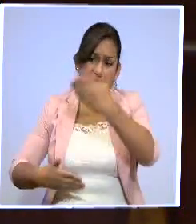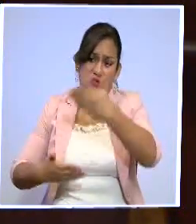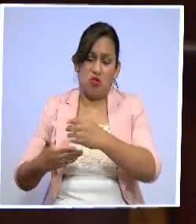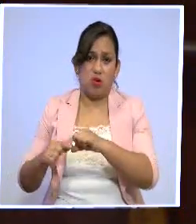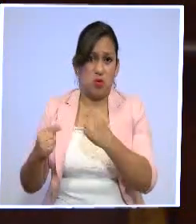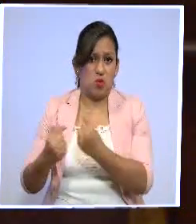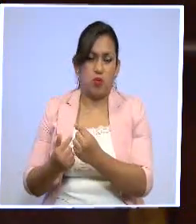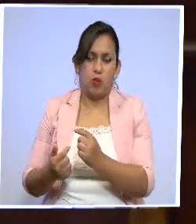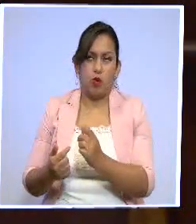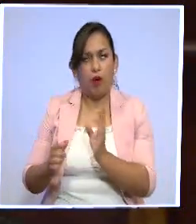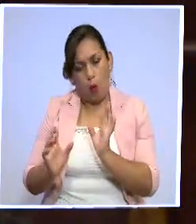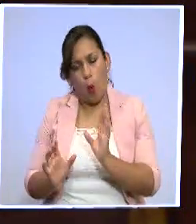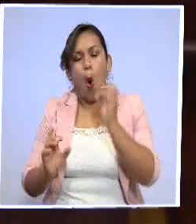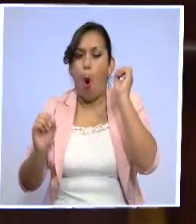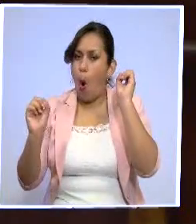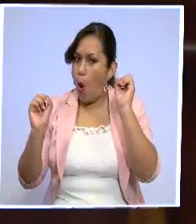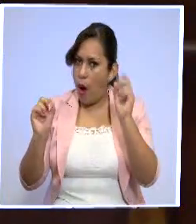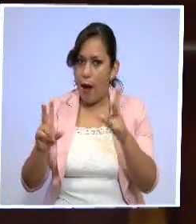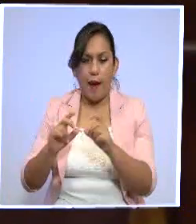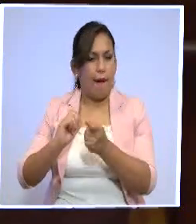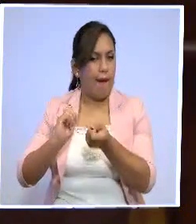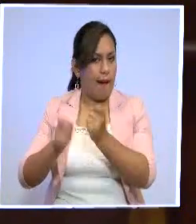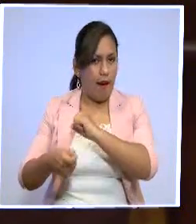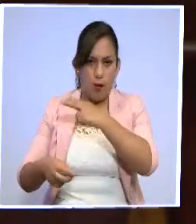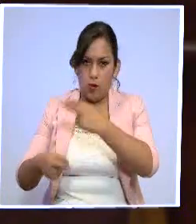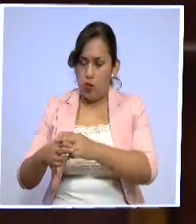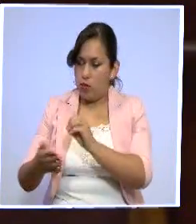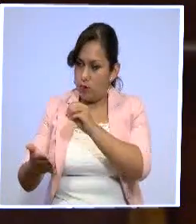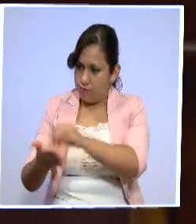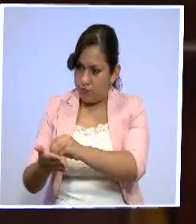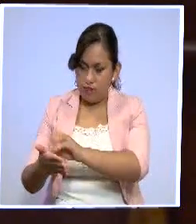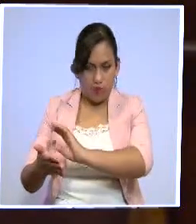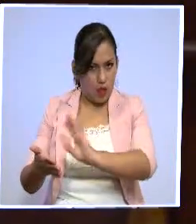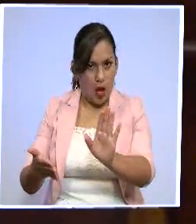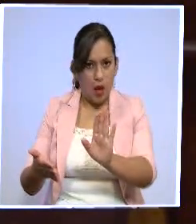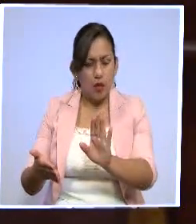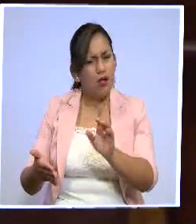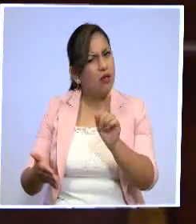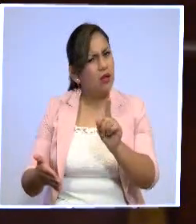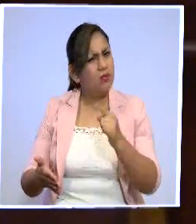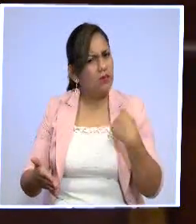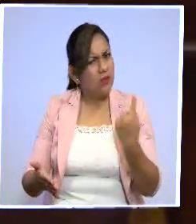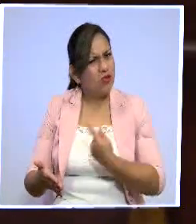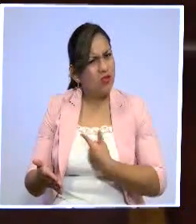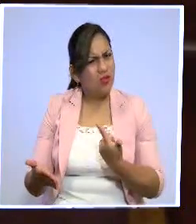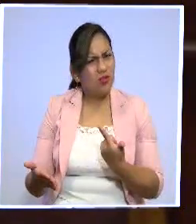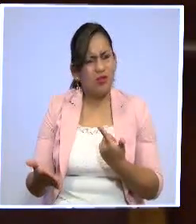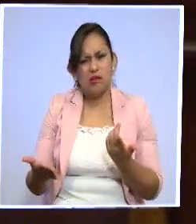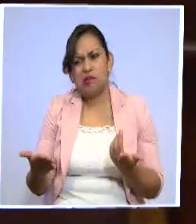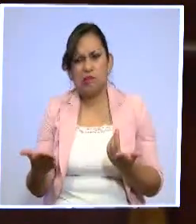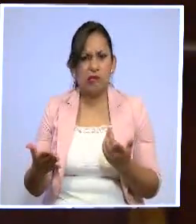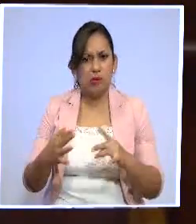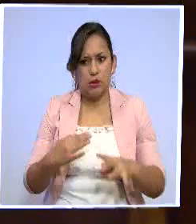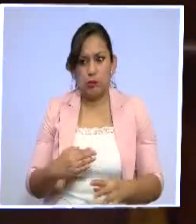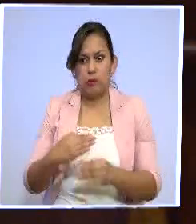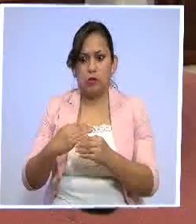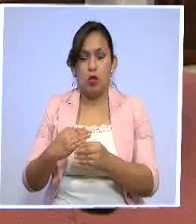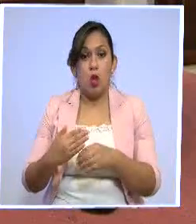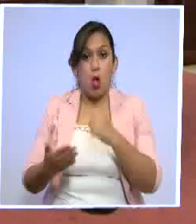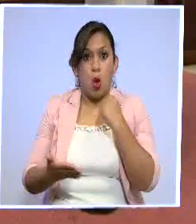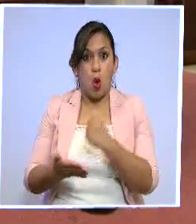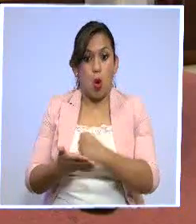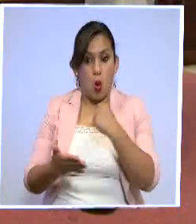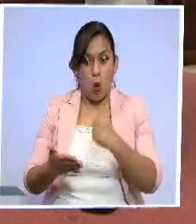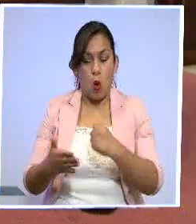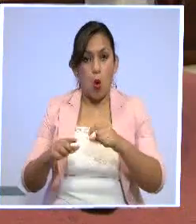no será contrato colectivo, pero nosotros estamos curándonos de ensano, ¿por qué? Porque simplemente este tema de incluir que la contratación colectiva